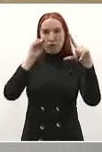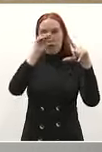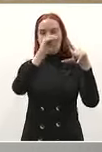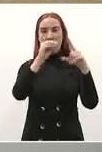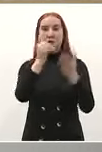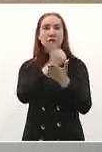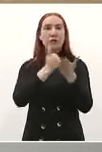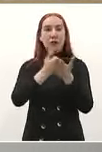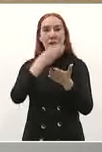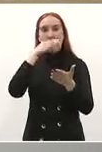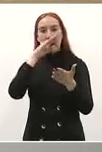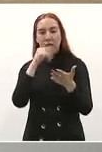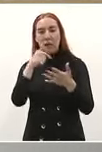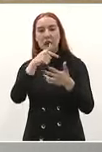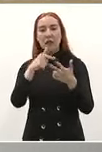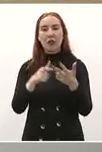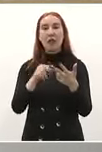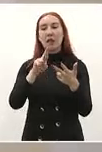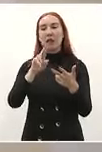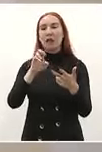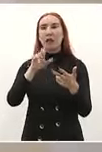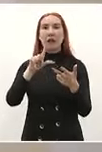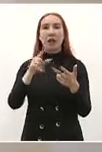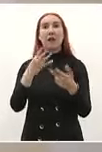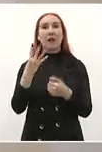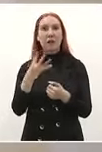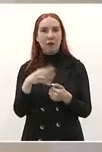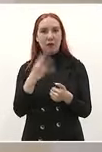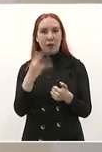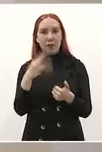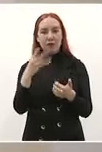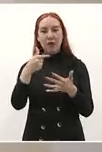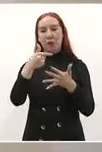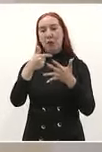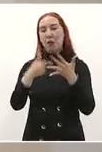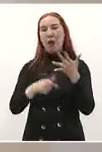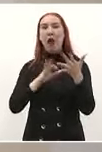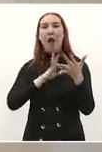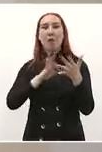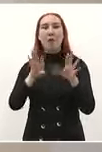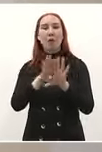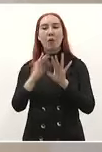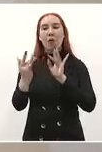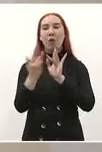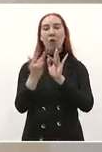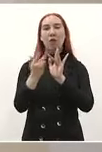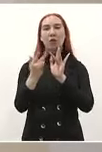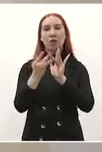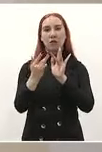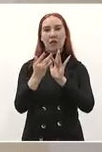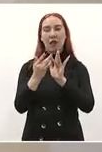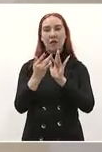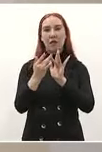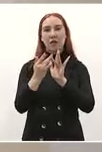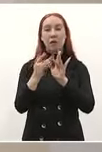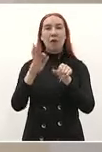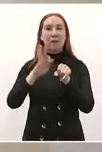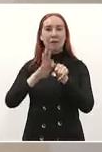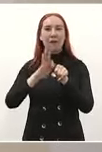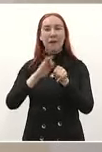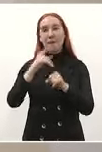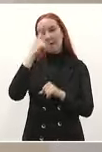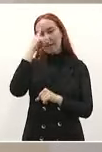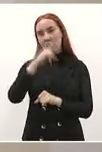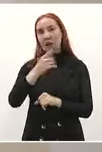medicamento se habla por teléfono a esa mega farmacia y ahí en tres horas